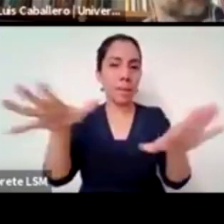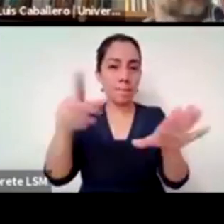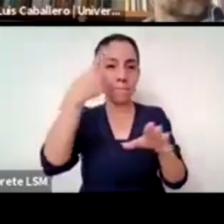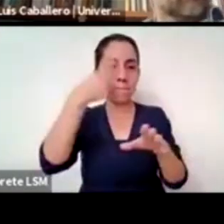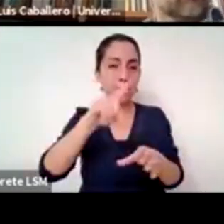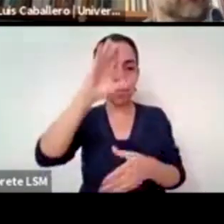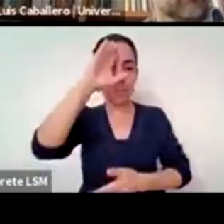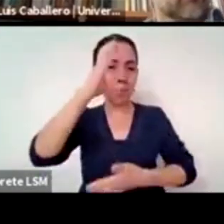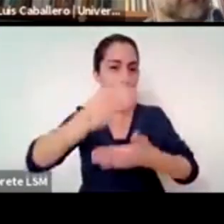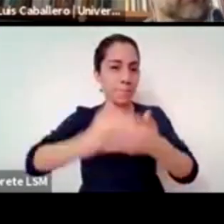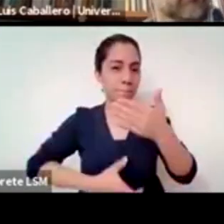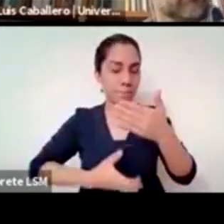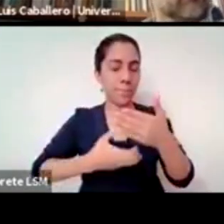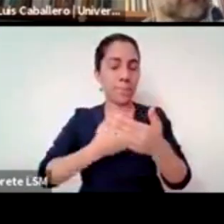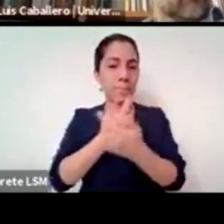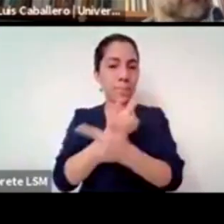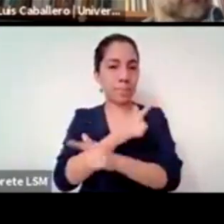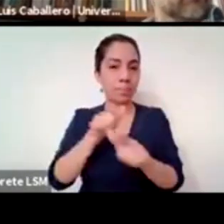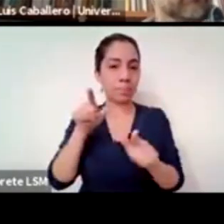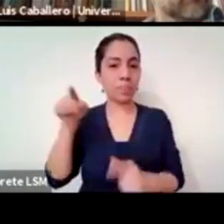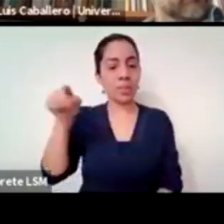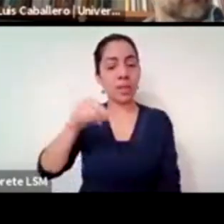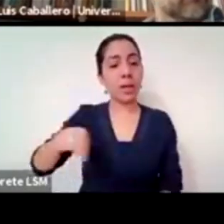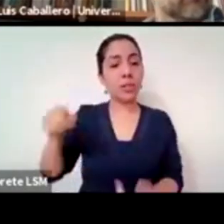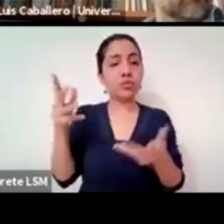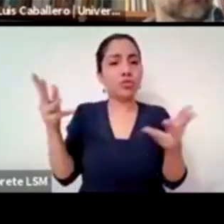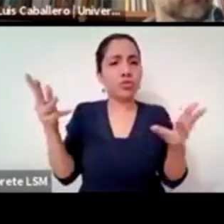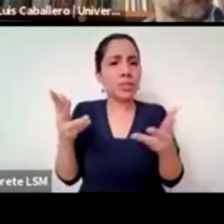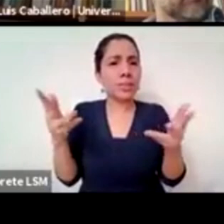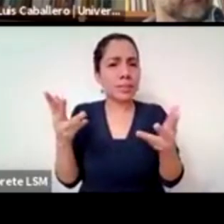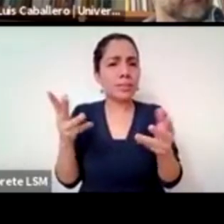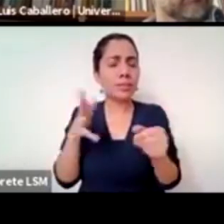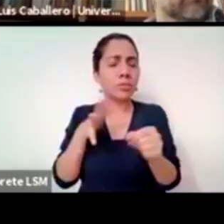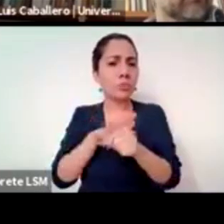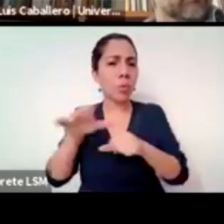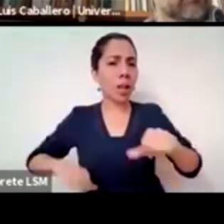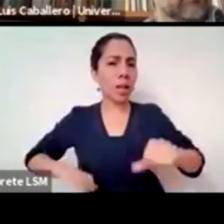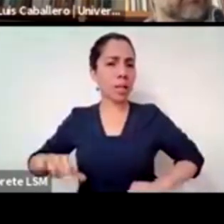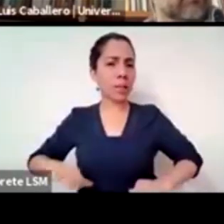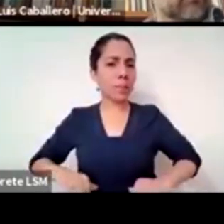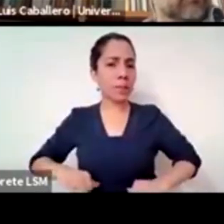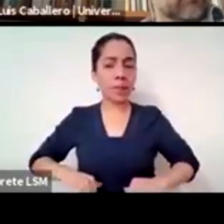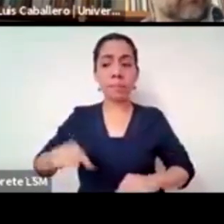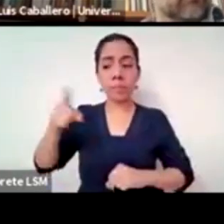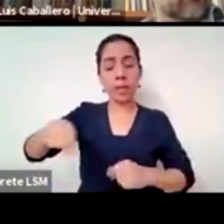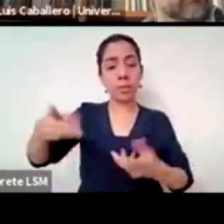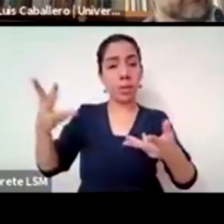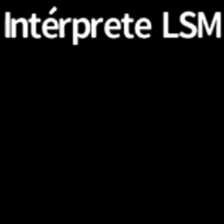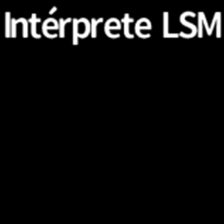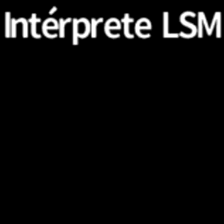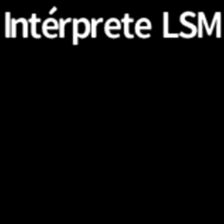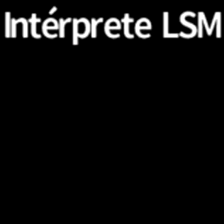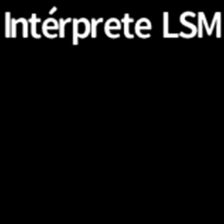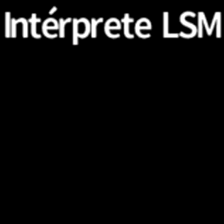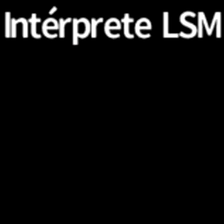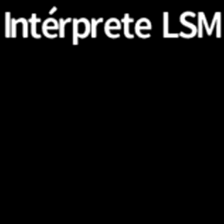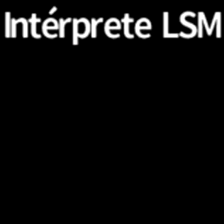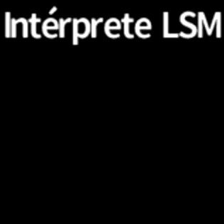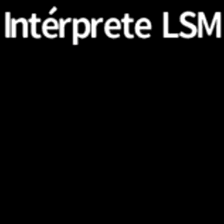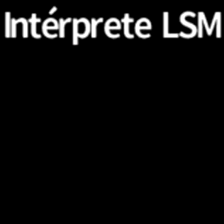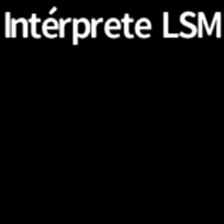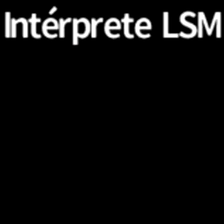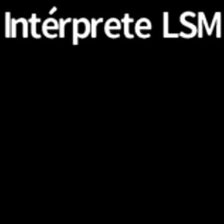derecha que se llama Hace Oír que hizo un recorrido con un autobús si bien el